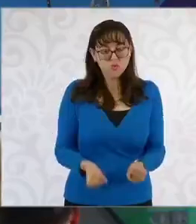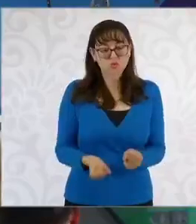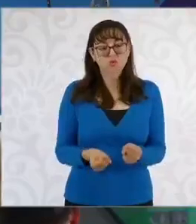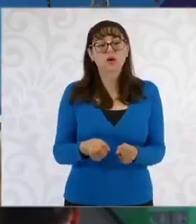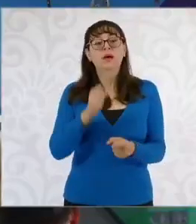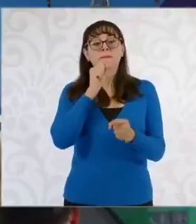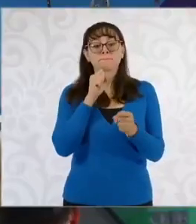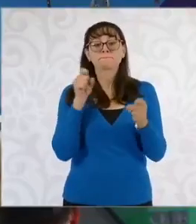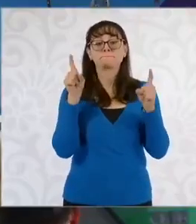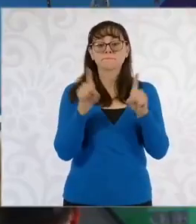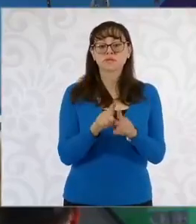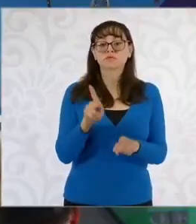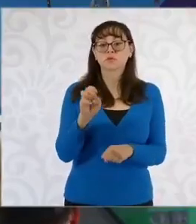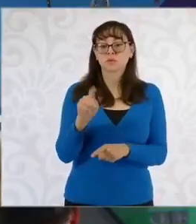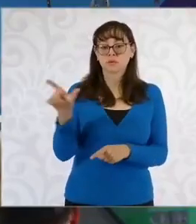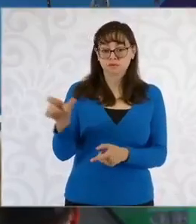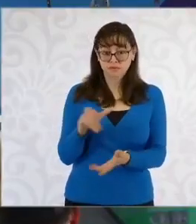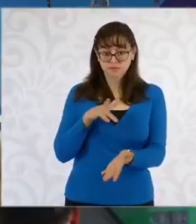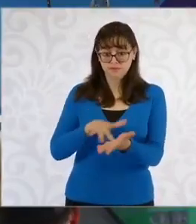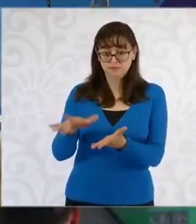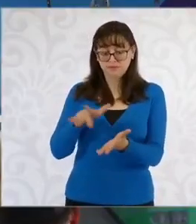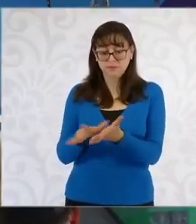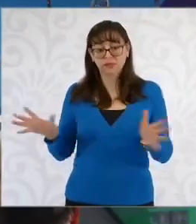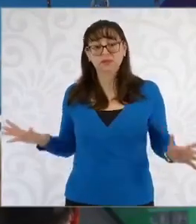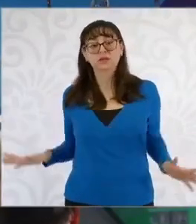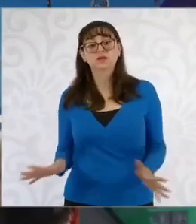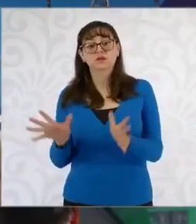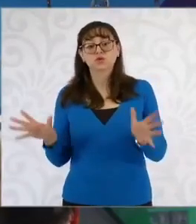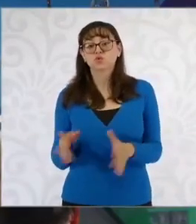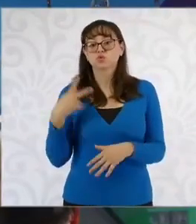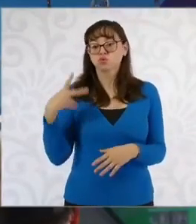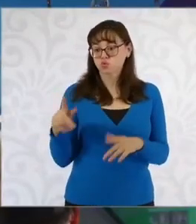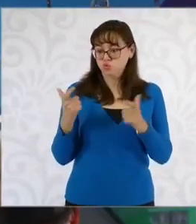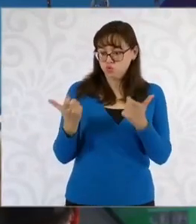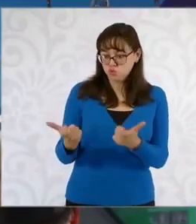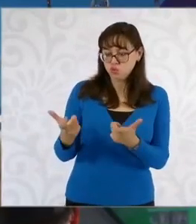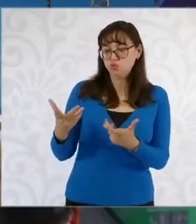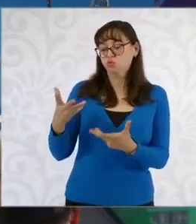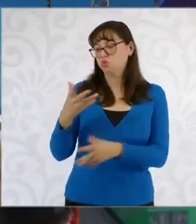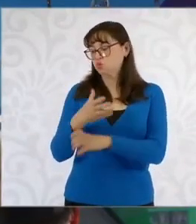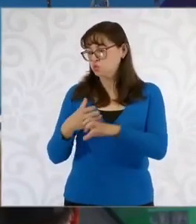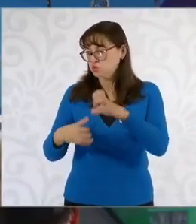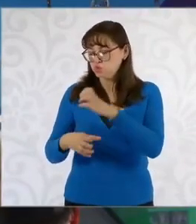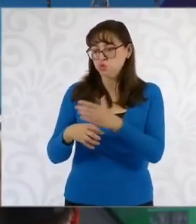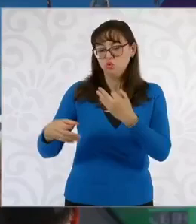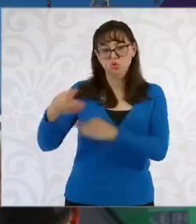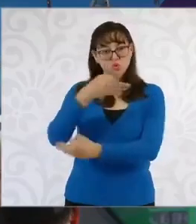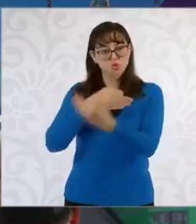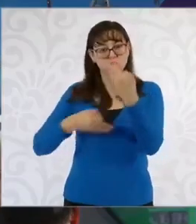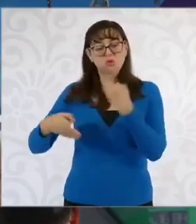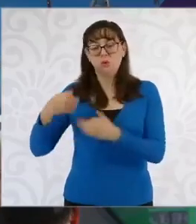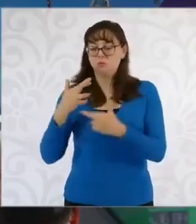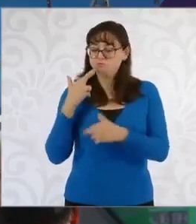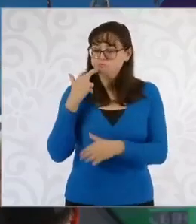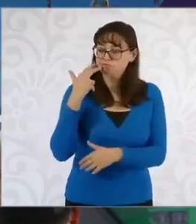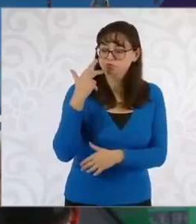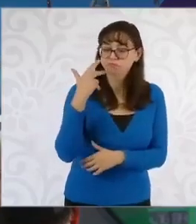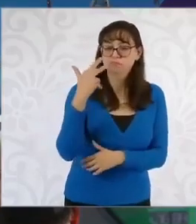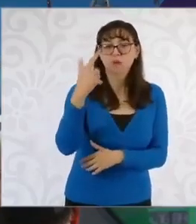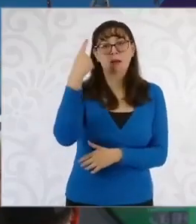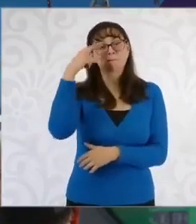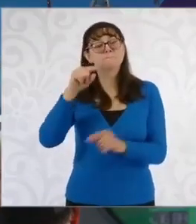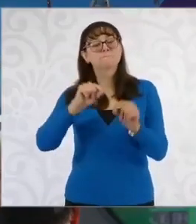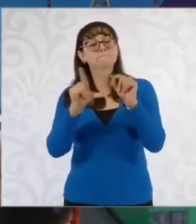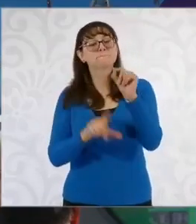apoyaremos a Pemex para que pueda aprovechar mejor sus recursos y mejorar su eficiencia operativa en beneficio